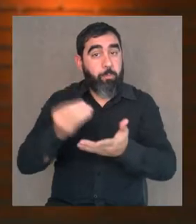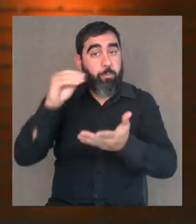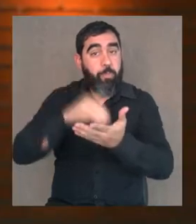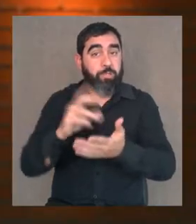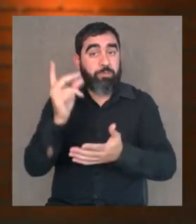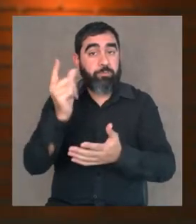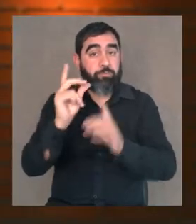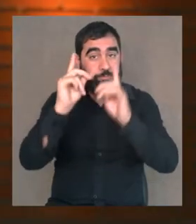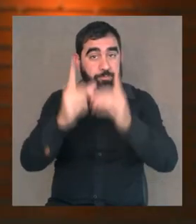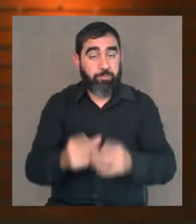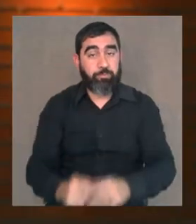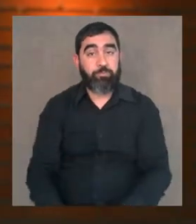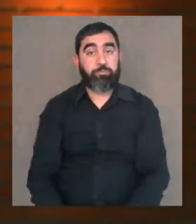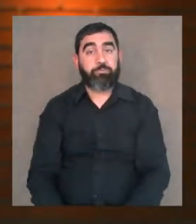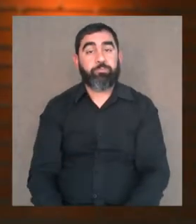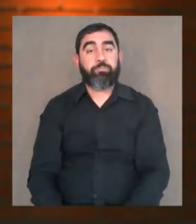Un chasquido.